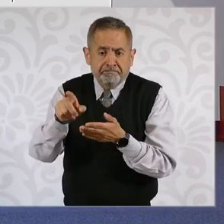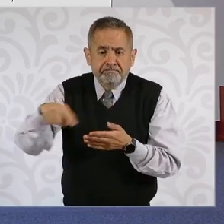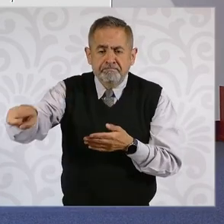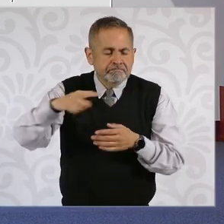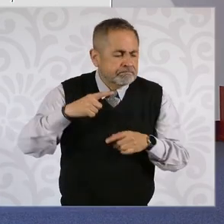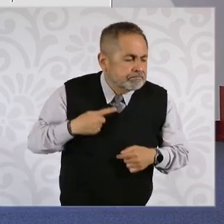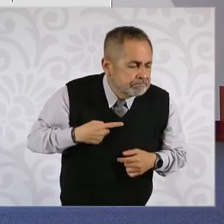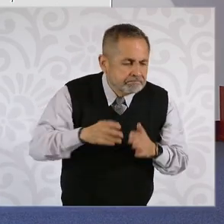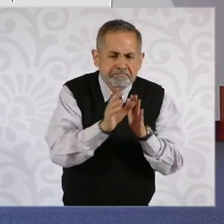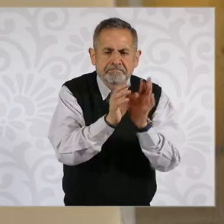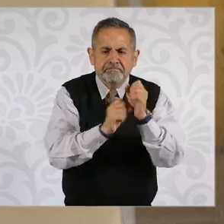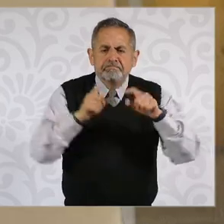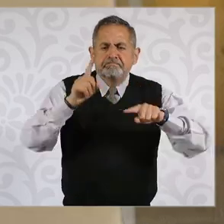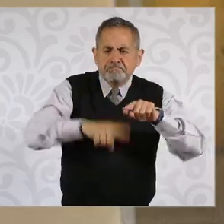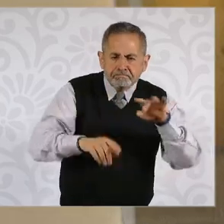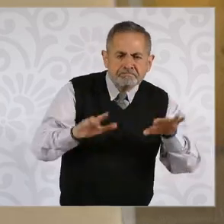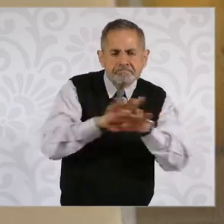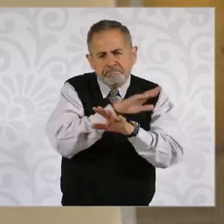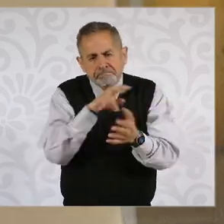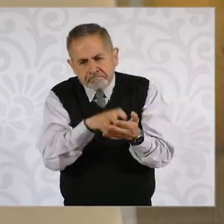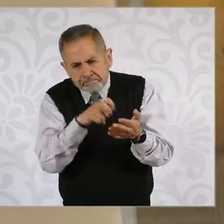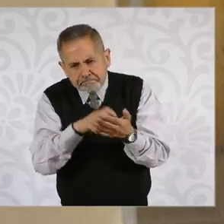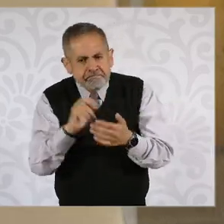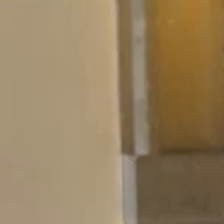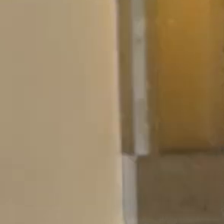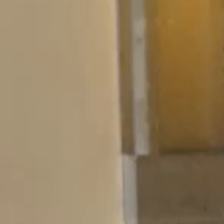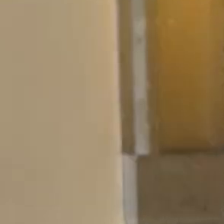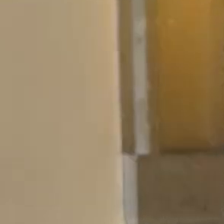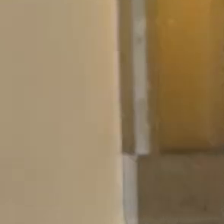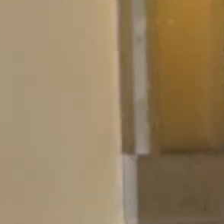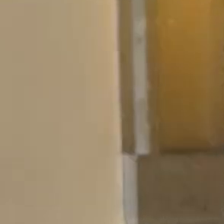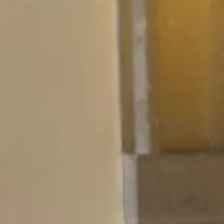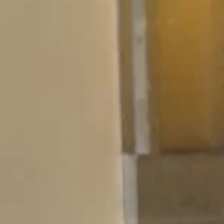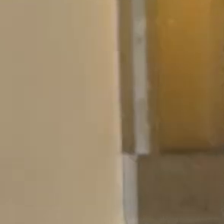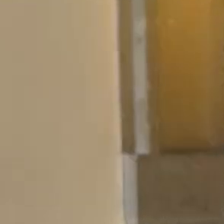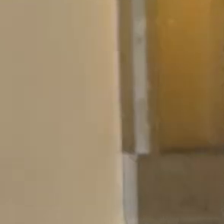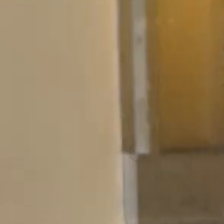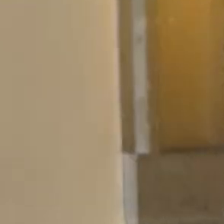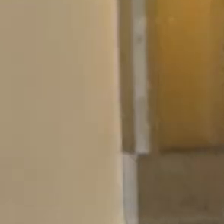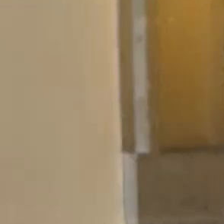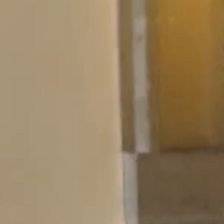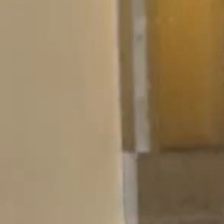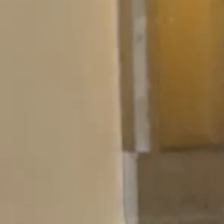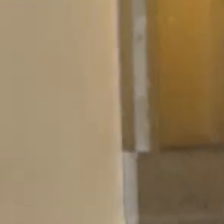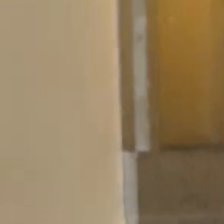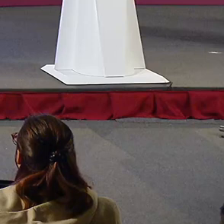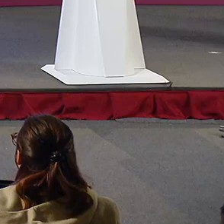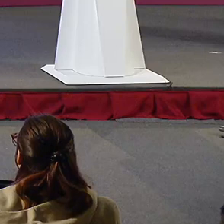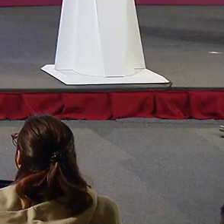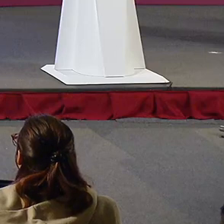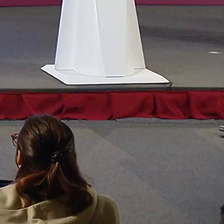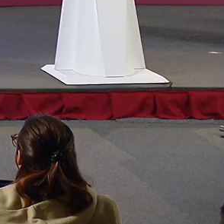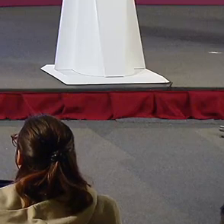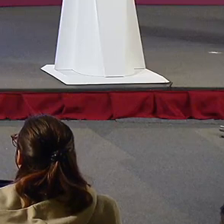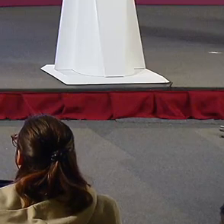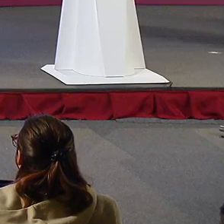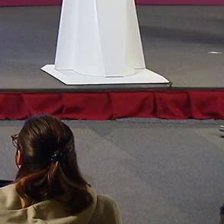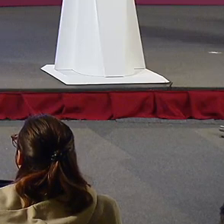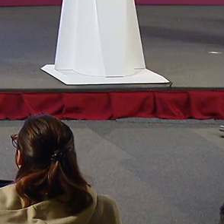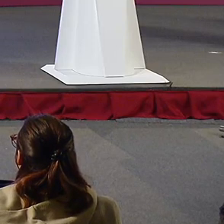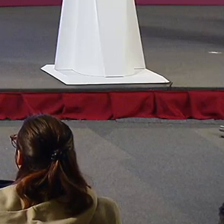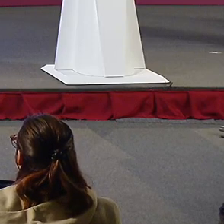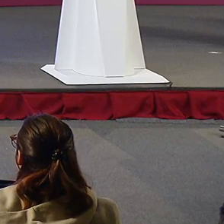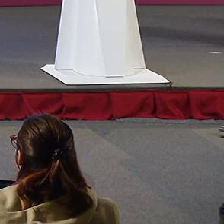alterar o modificar la forma de su gobierno. ¿La que sigue? Artículo 135